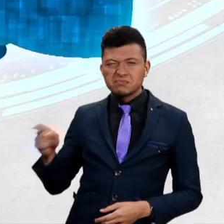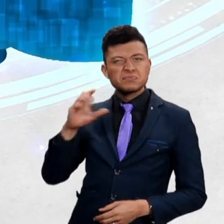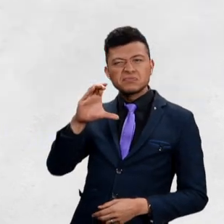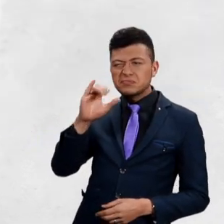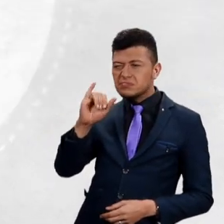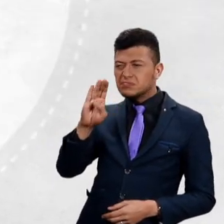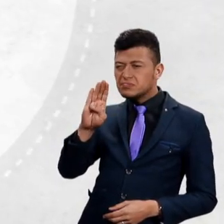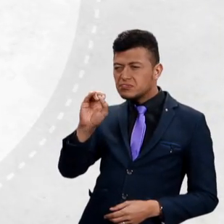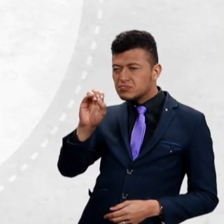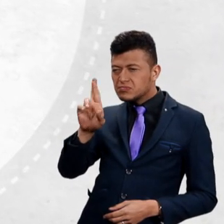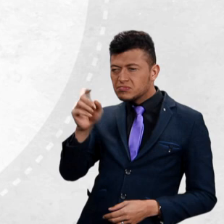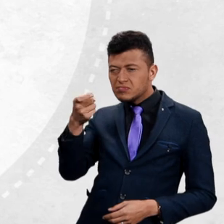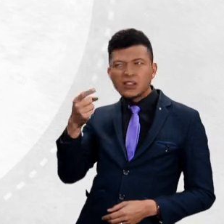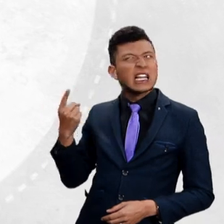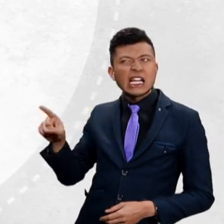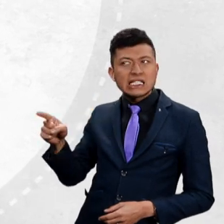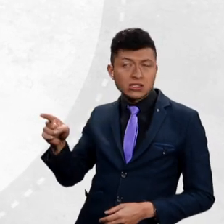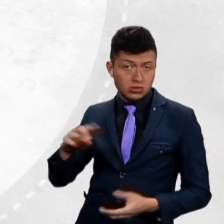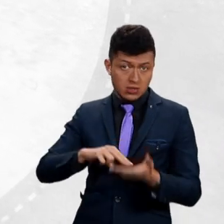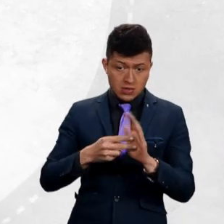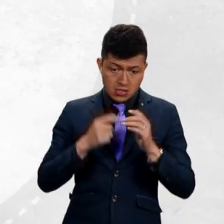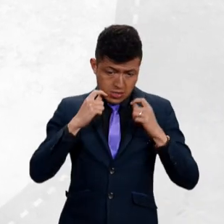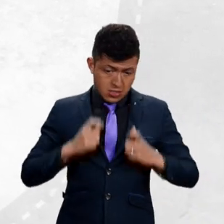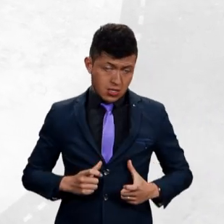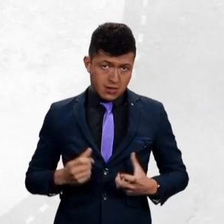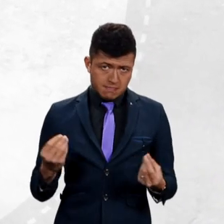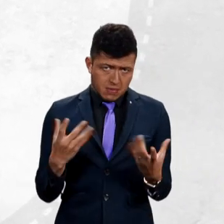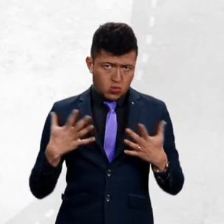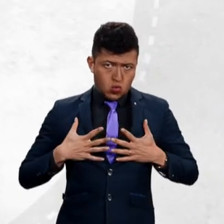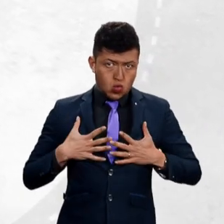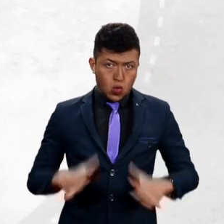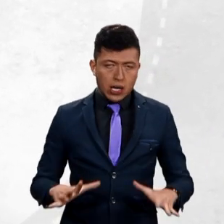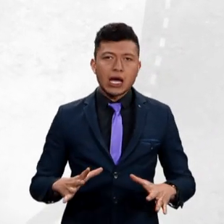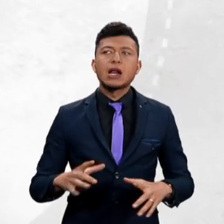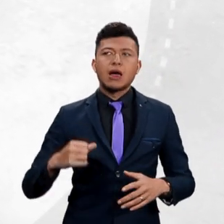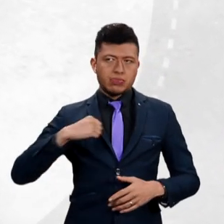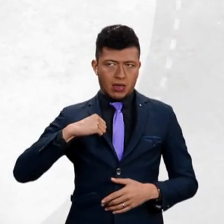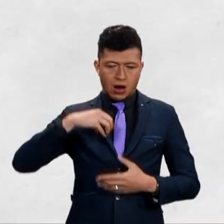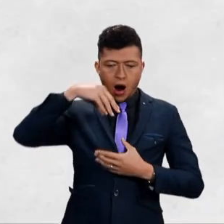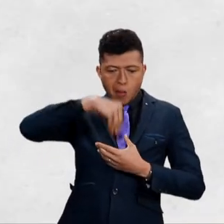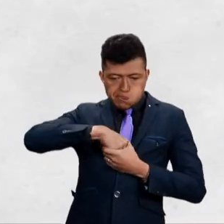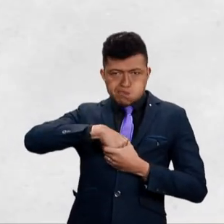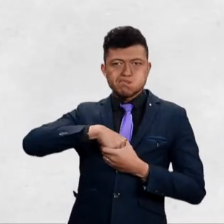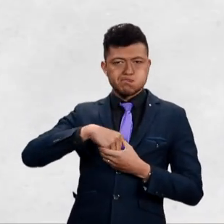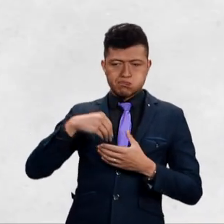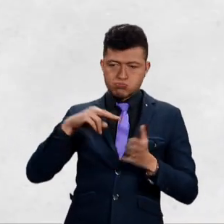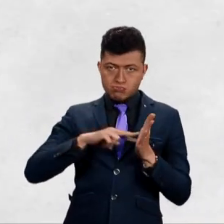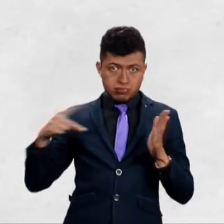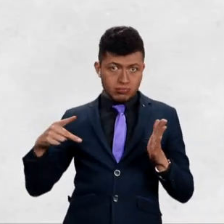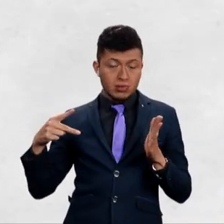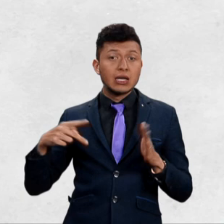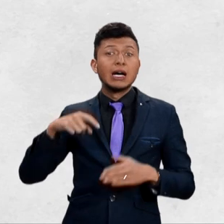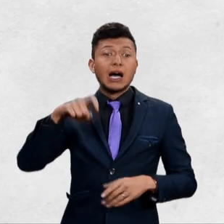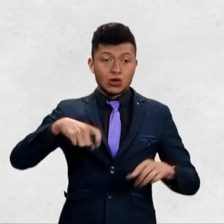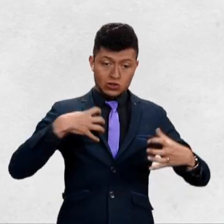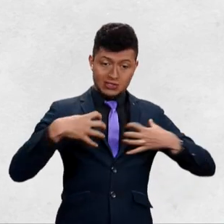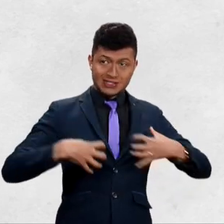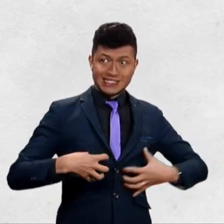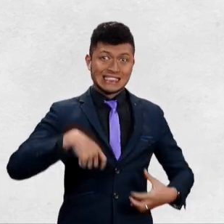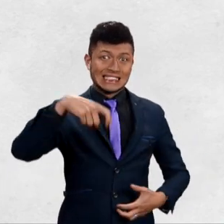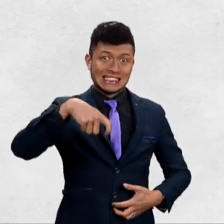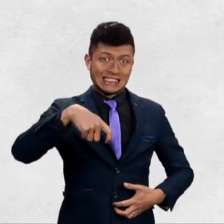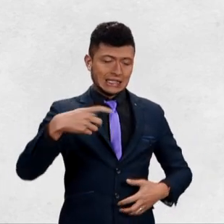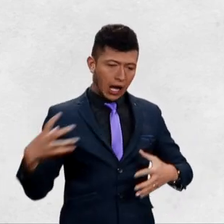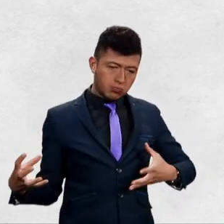Un cyborg es cualquier ser vivo que tiene dispositivos artificiales integrados y se reconocen dos clases. Los que por necesidad requieren de un